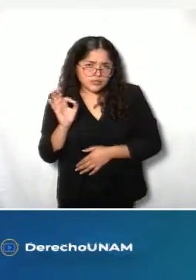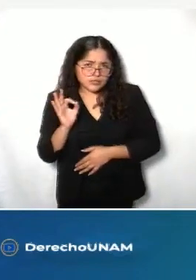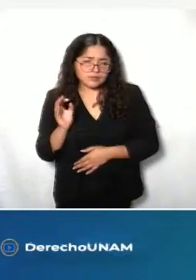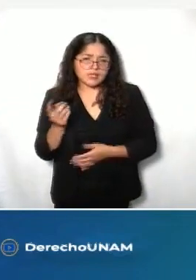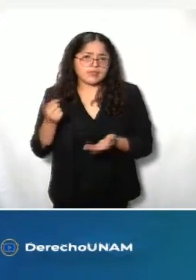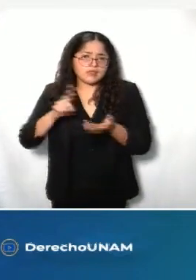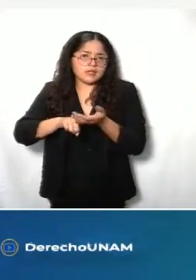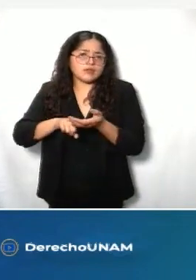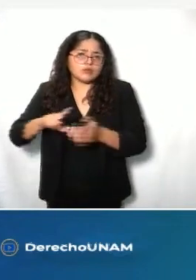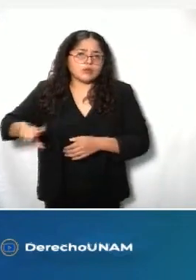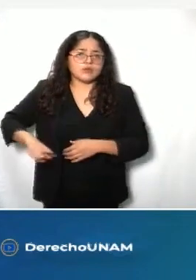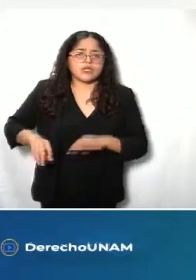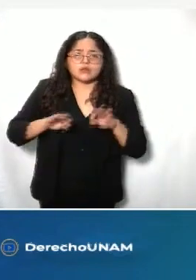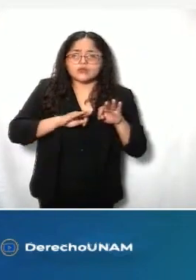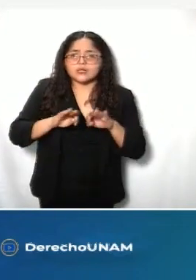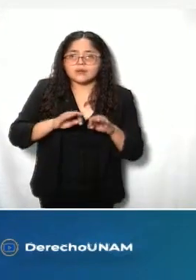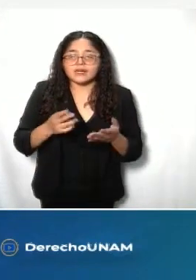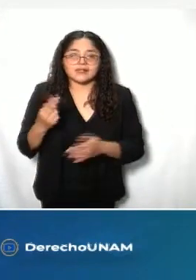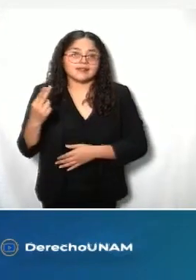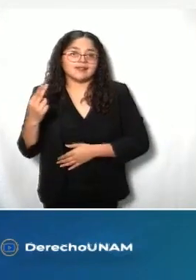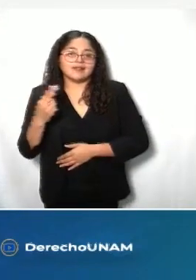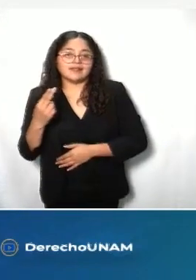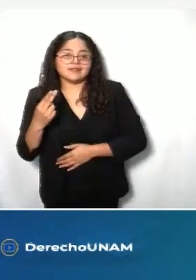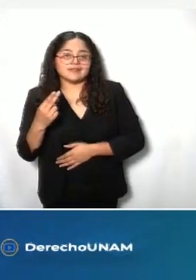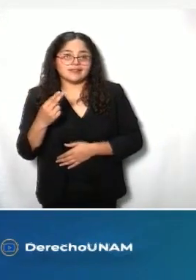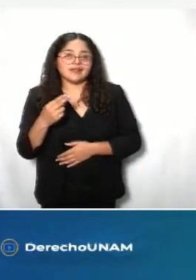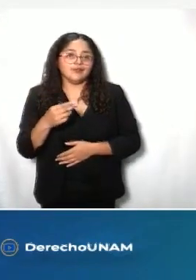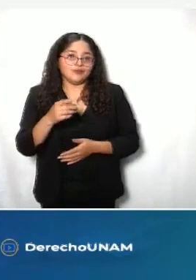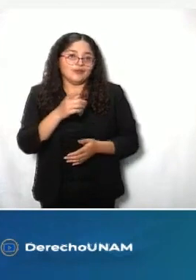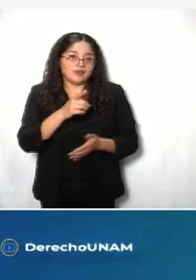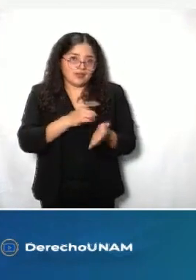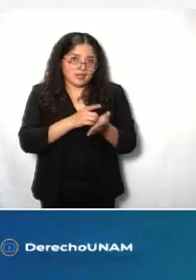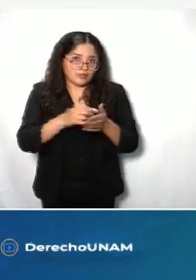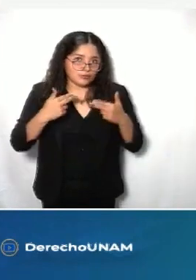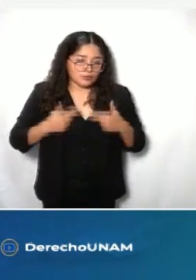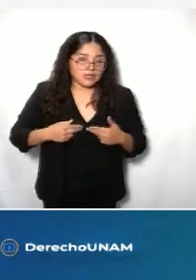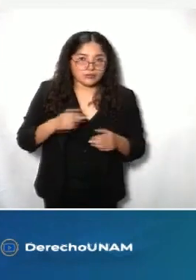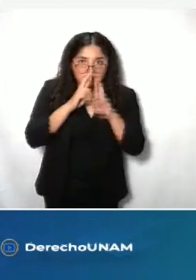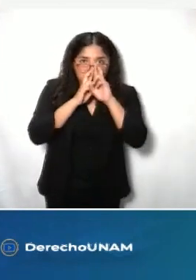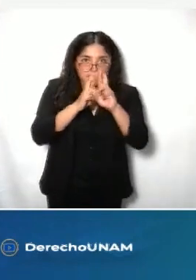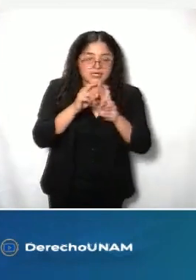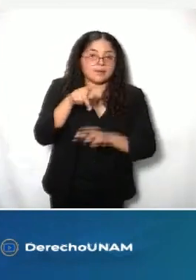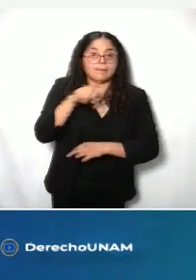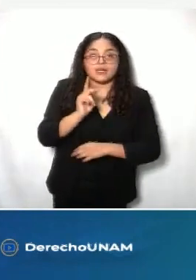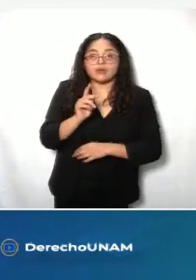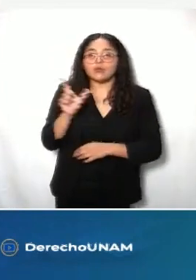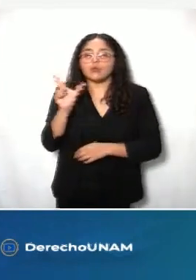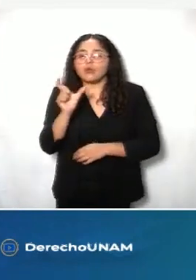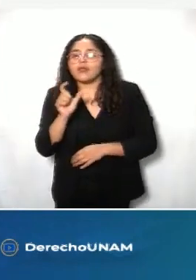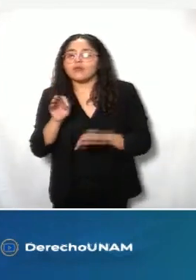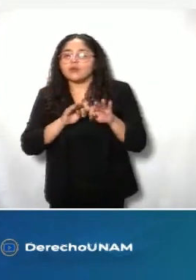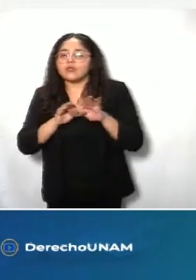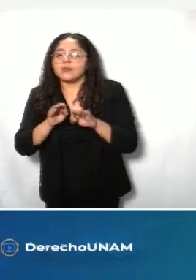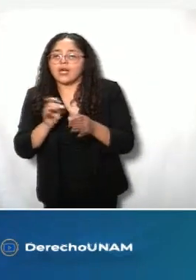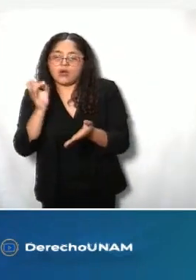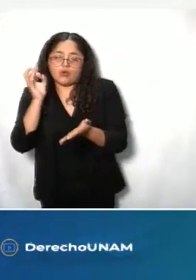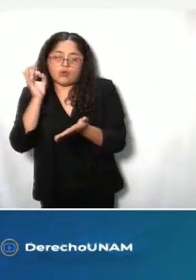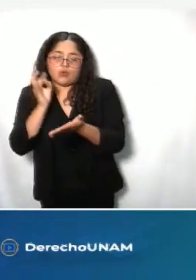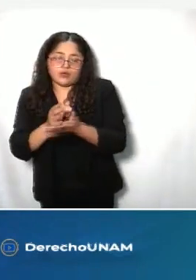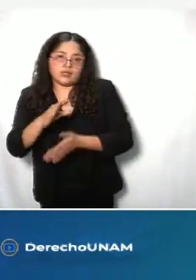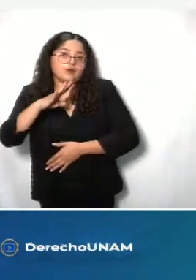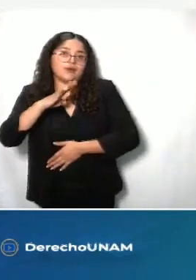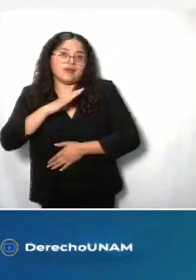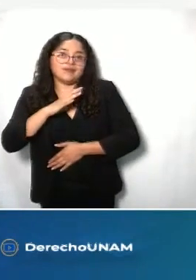como parte de la sociedad, claro que tienen derechos humanos, pero en el ejercicio de su encargo solamente tienen competencias y